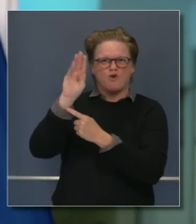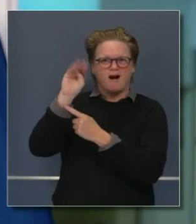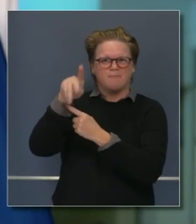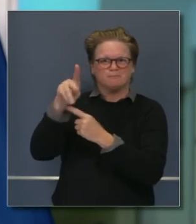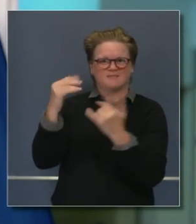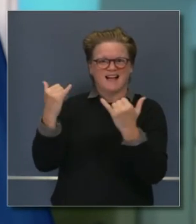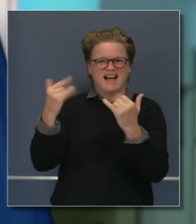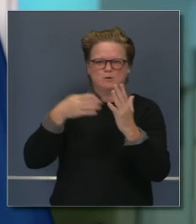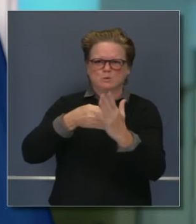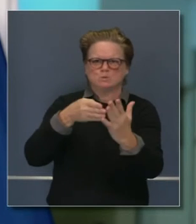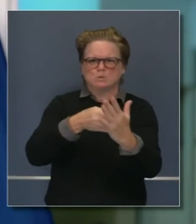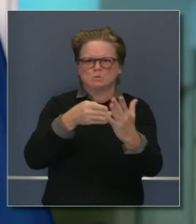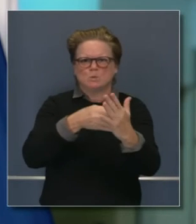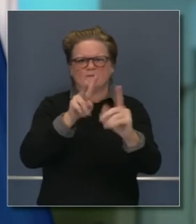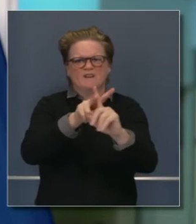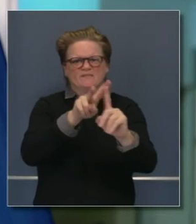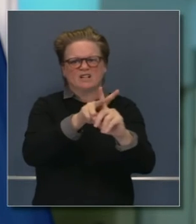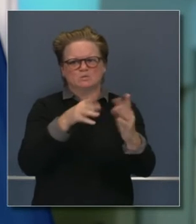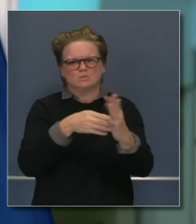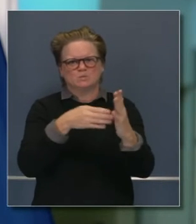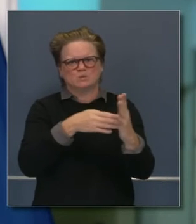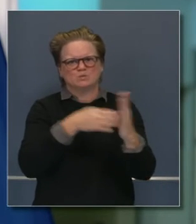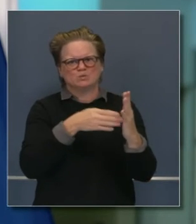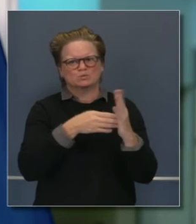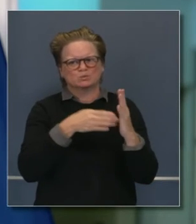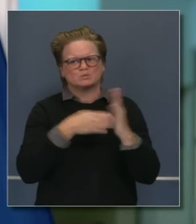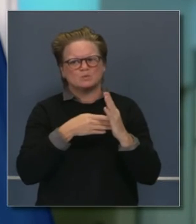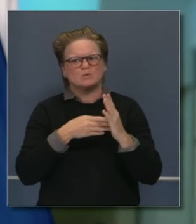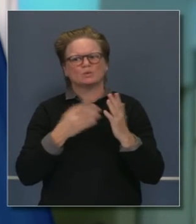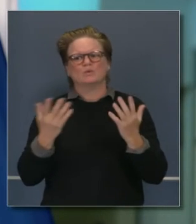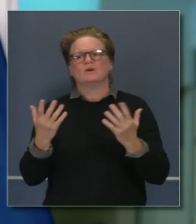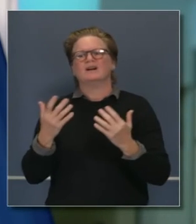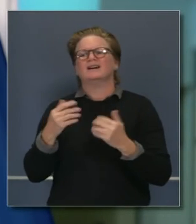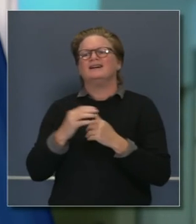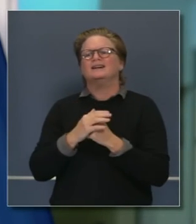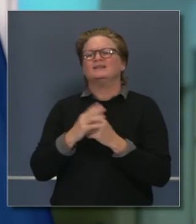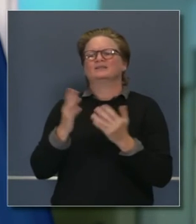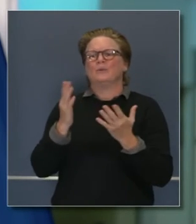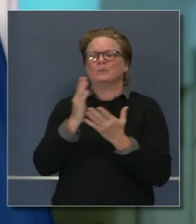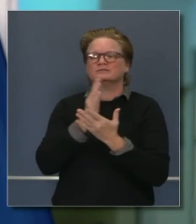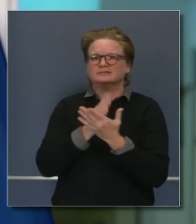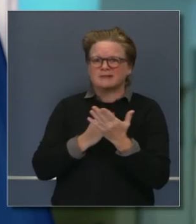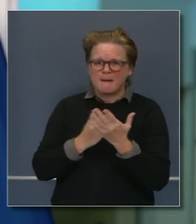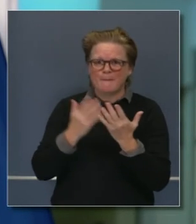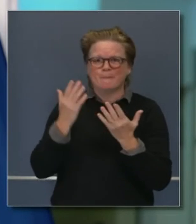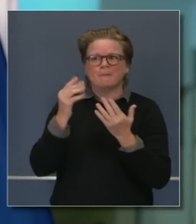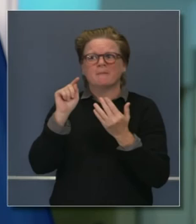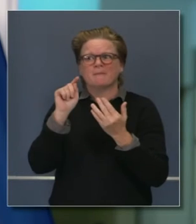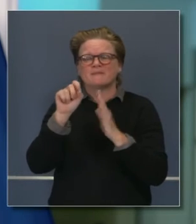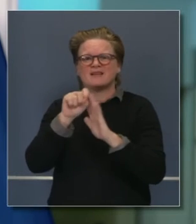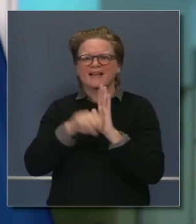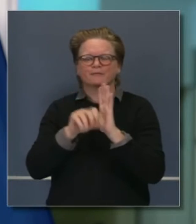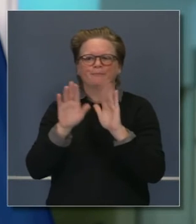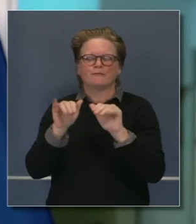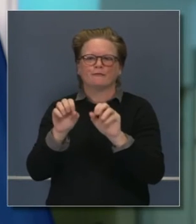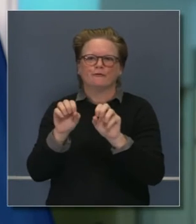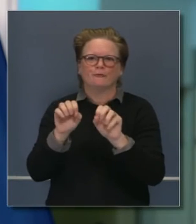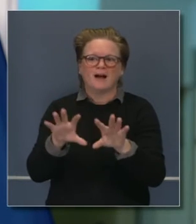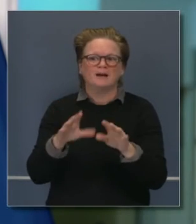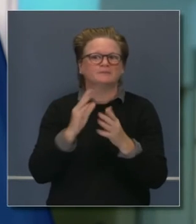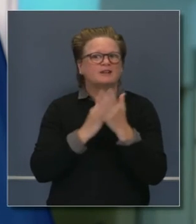determinaciones de agencias o de administraciones, en relación a cómo